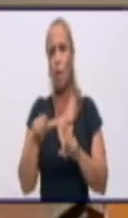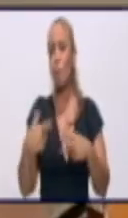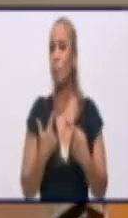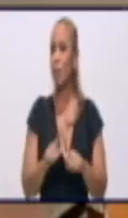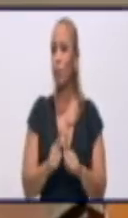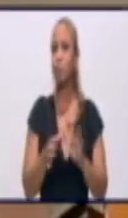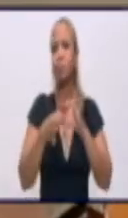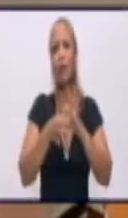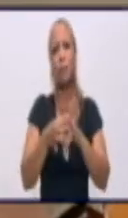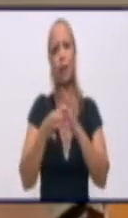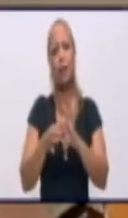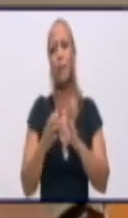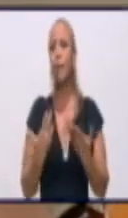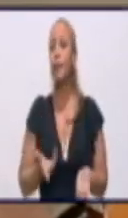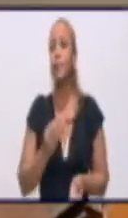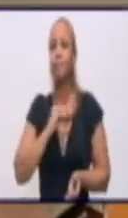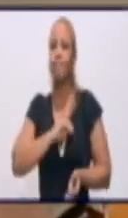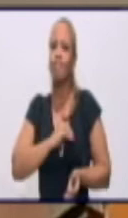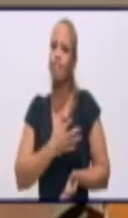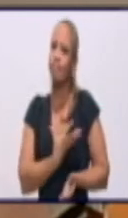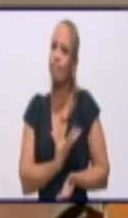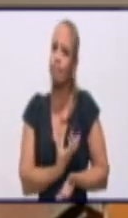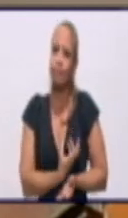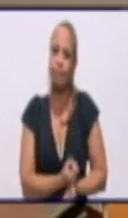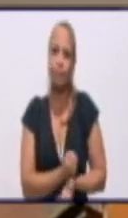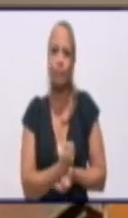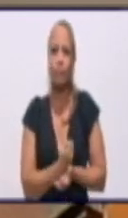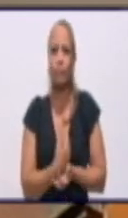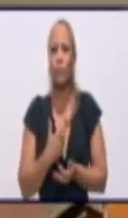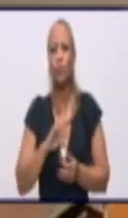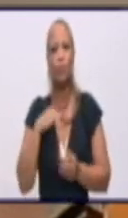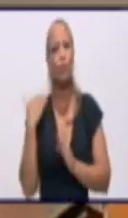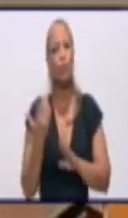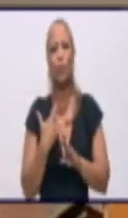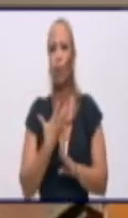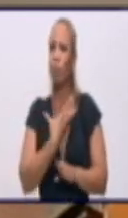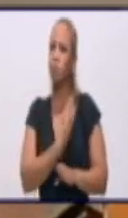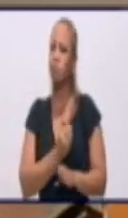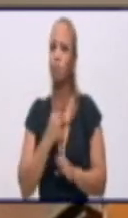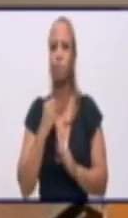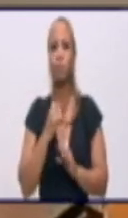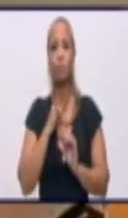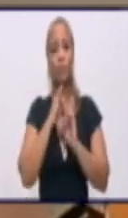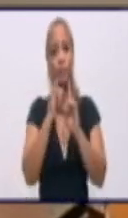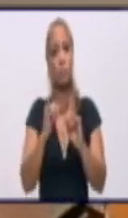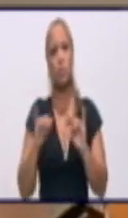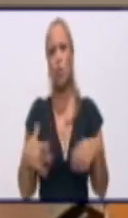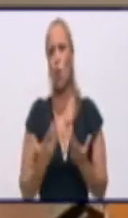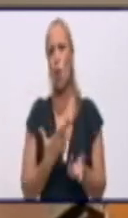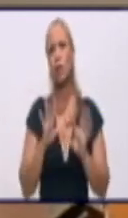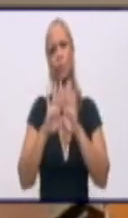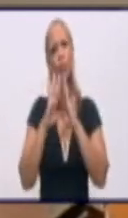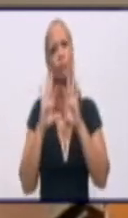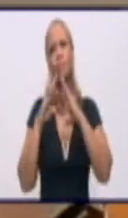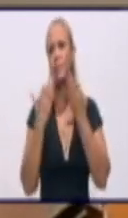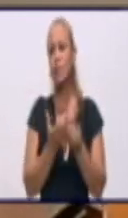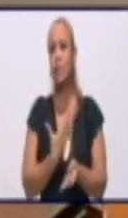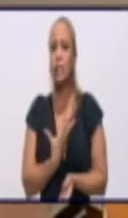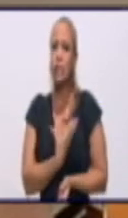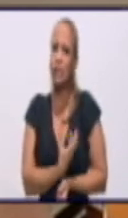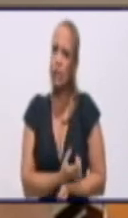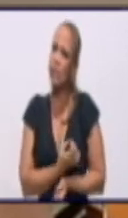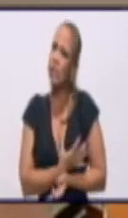lamentablemente fallece. Le damos las condolencias a familiares y amistades. Esto es una noticia bastante triste y dolorosa para la familia.